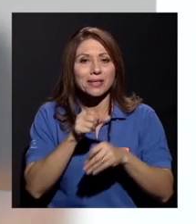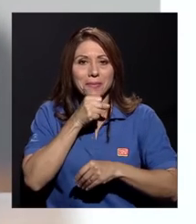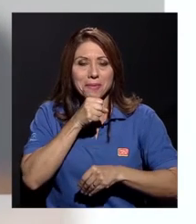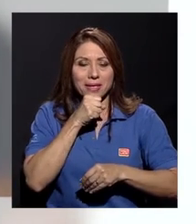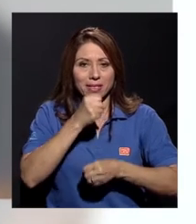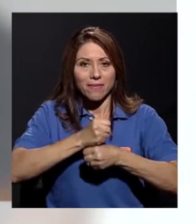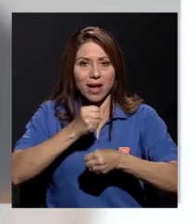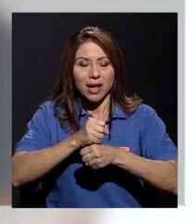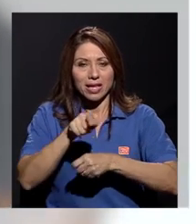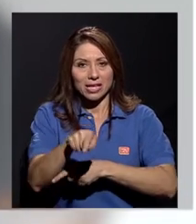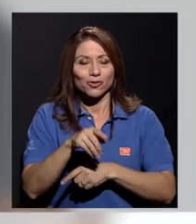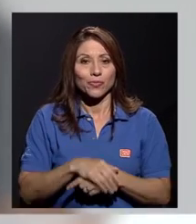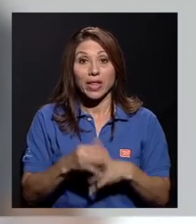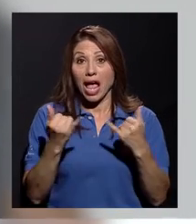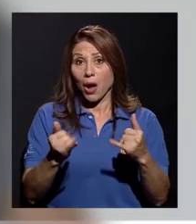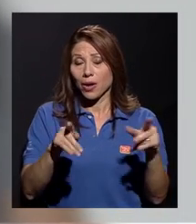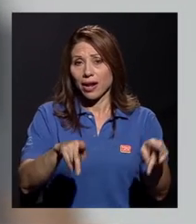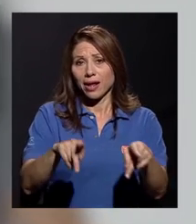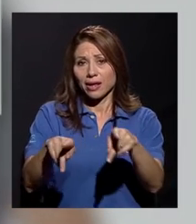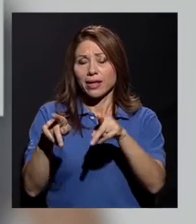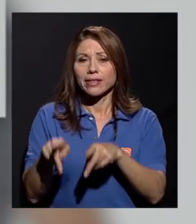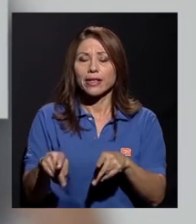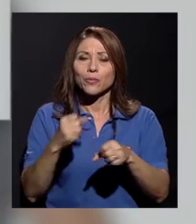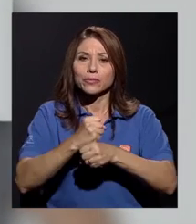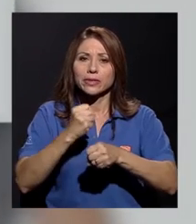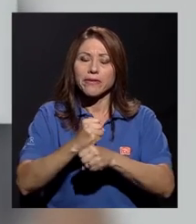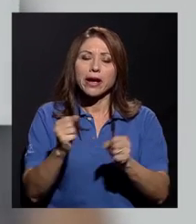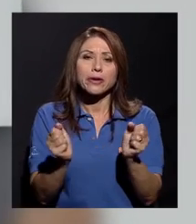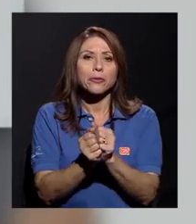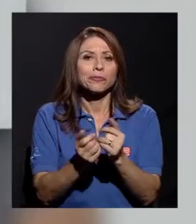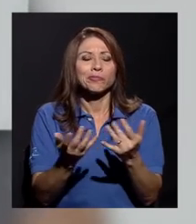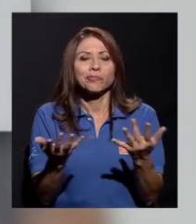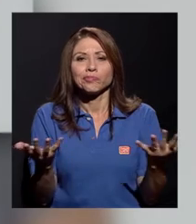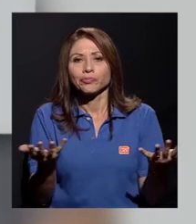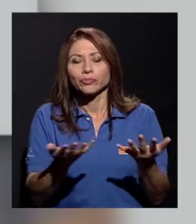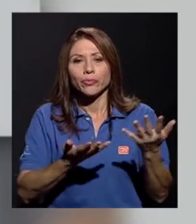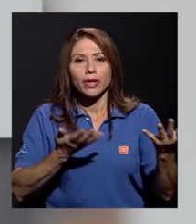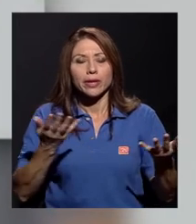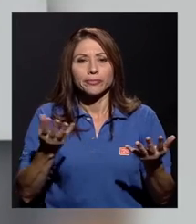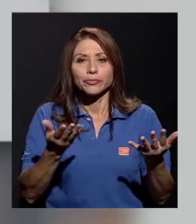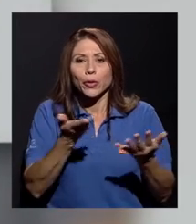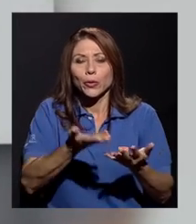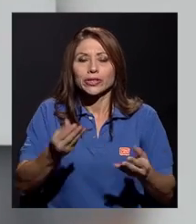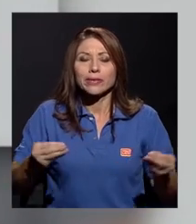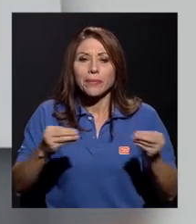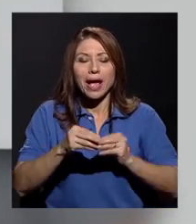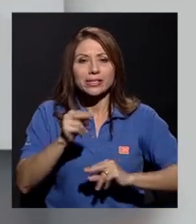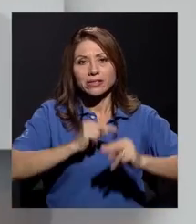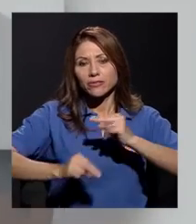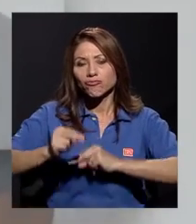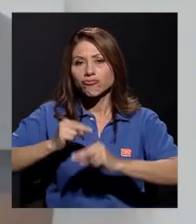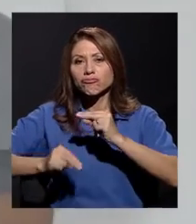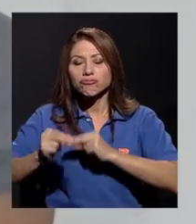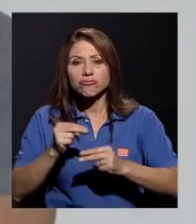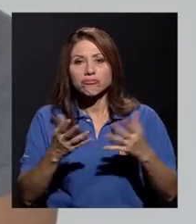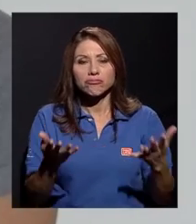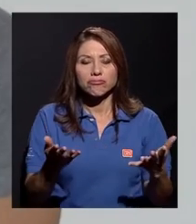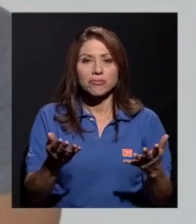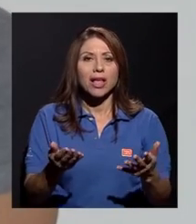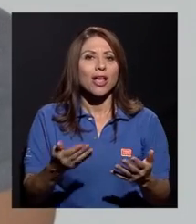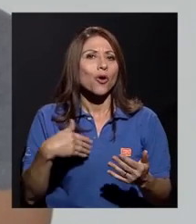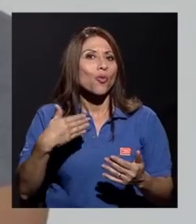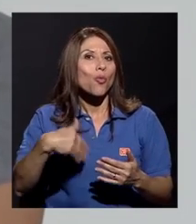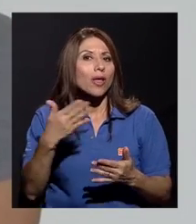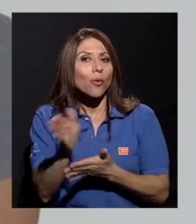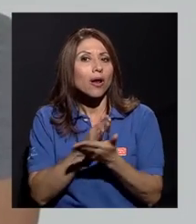la gente ahora más bien como que trabaja en cosas como, no sé, más de comercio y así. Ahí cuando